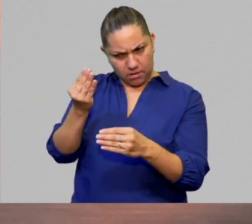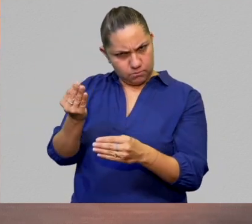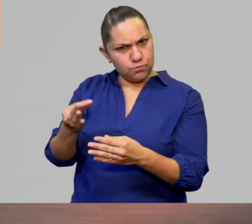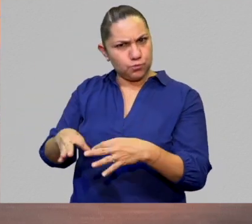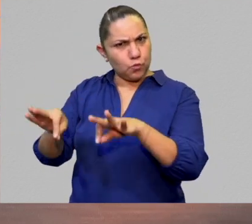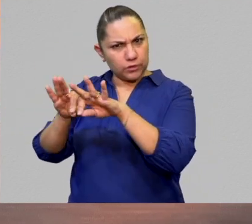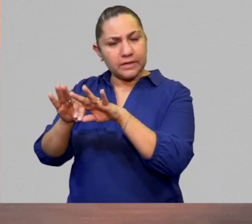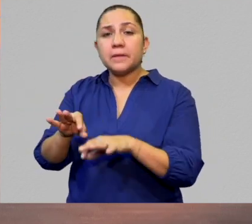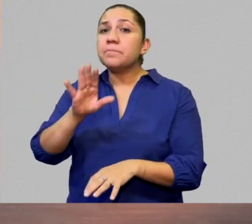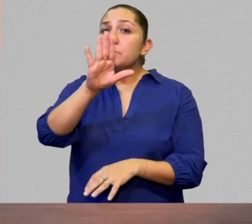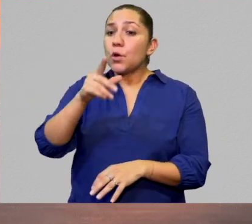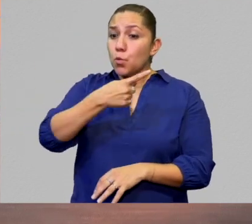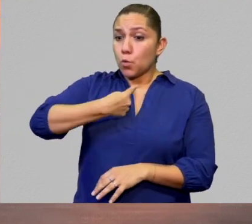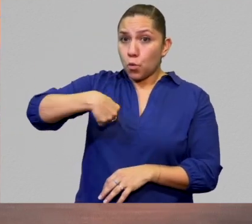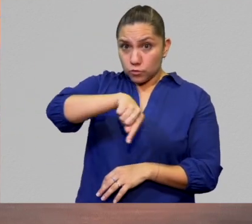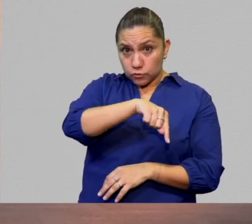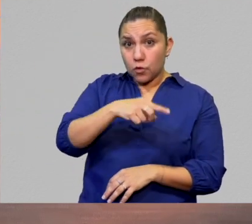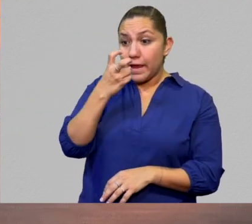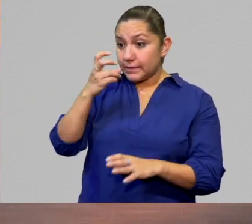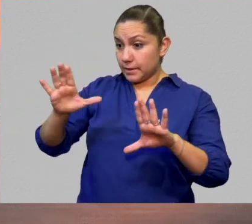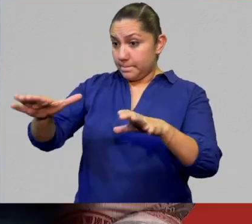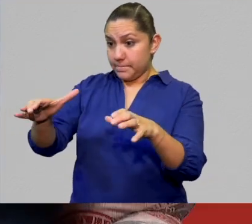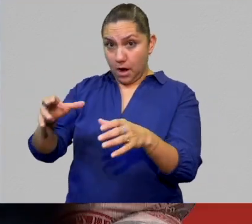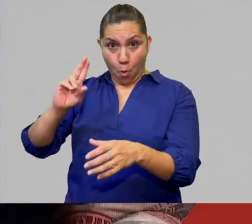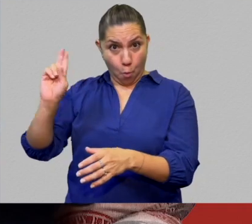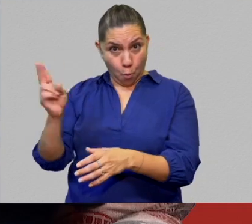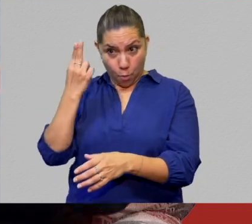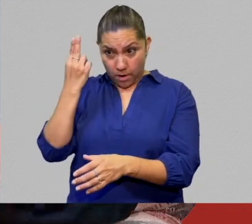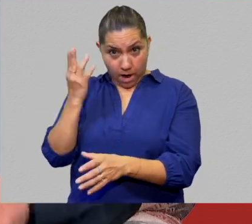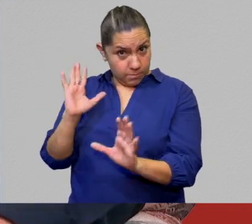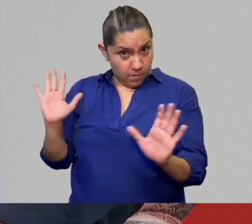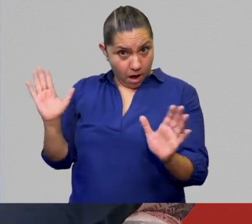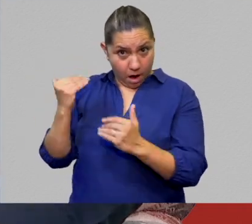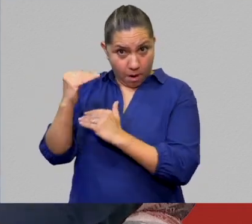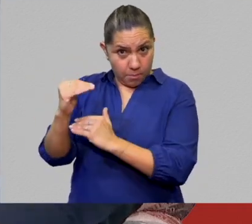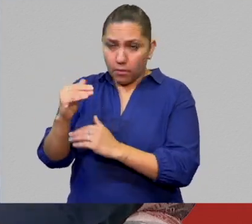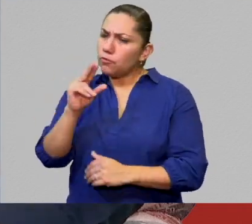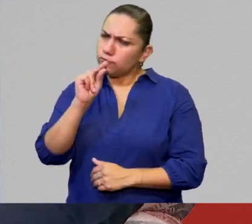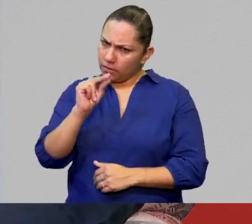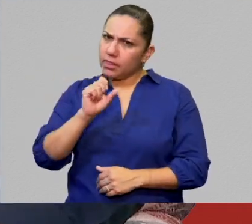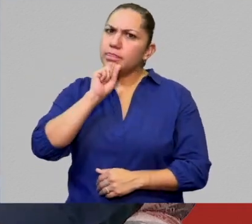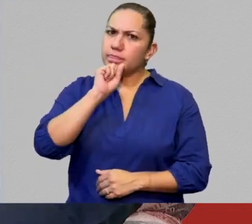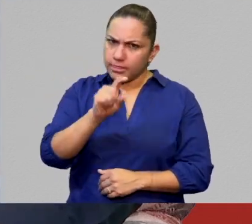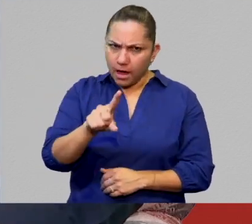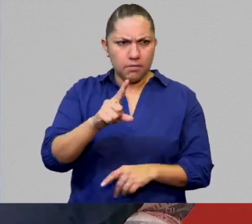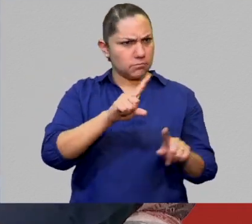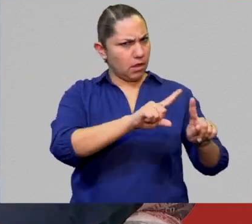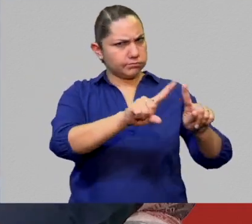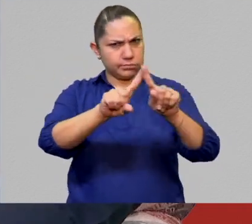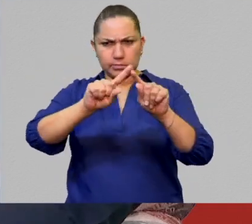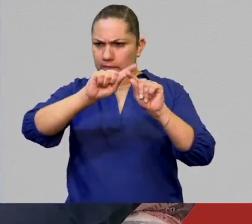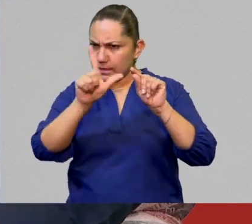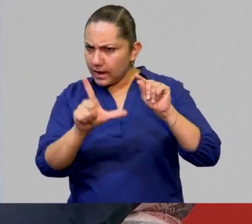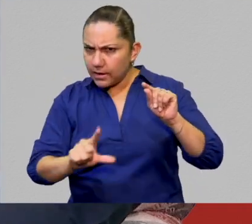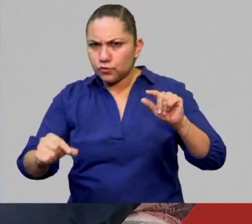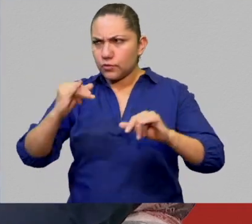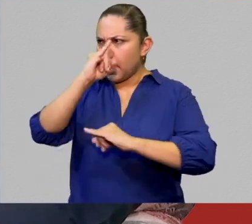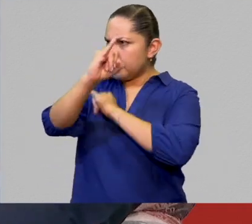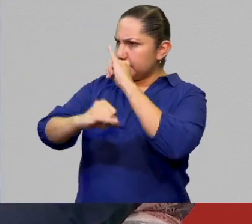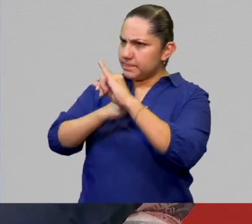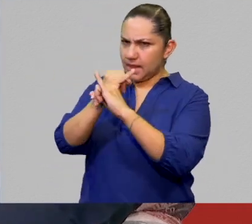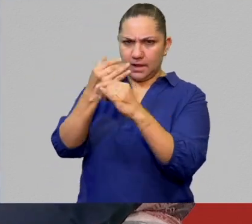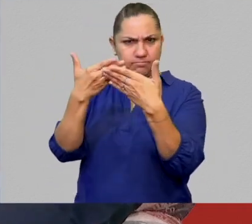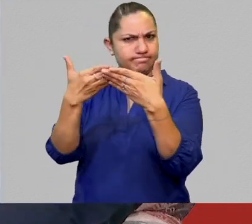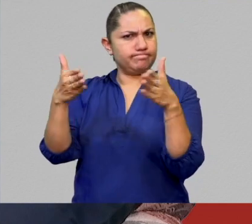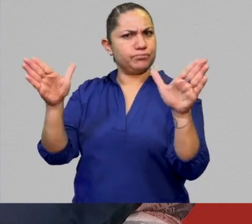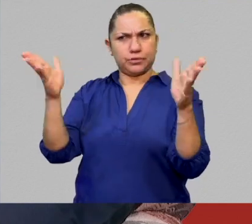rebasamos las fronteras de la universidad, afortunadamente, vamos dirigidos al público nacional e incluso internacional, y